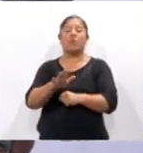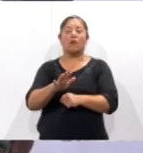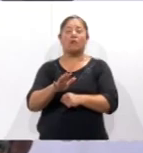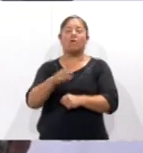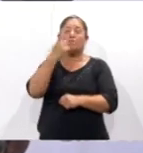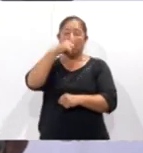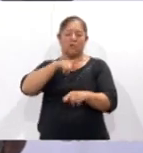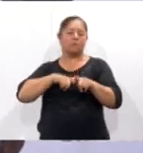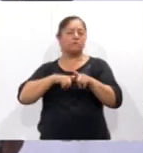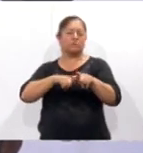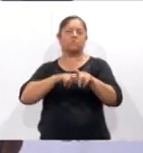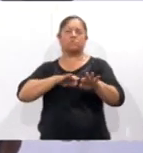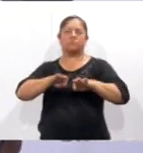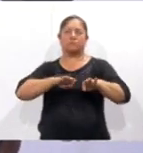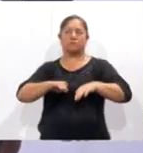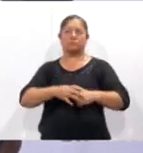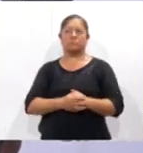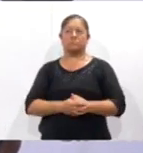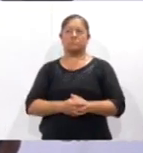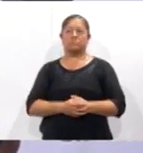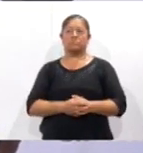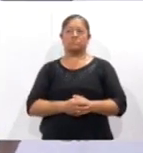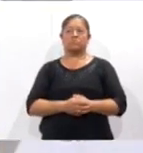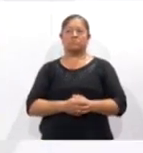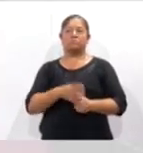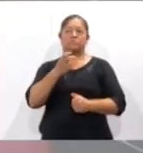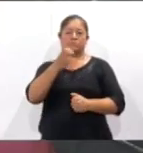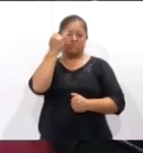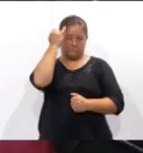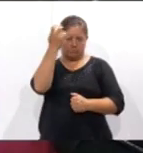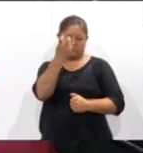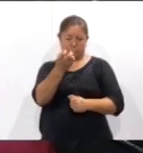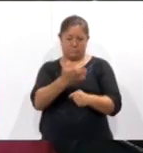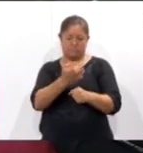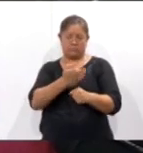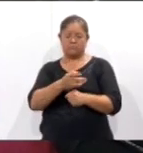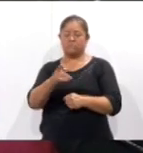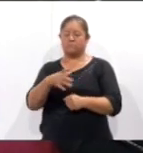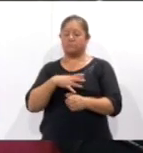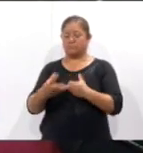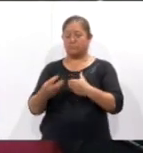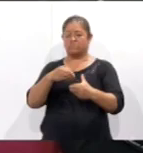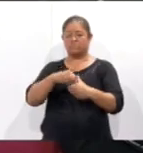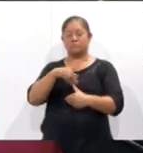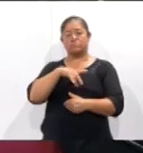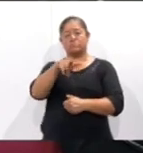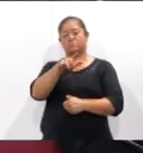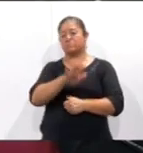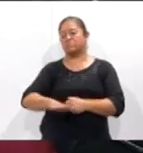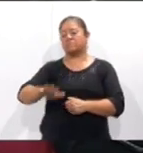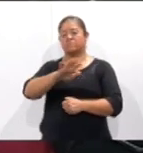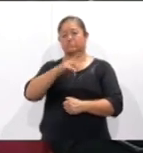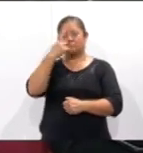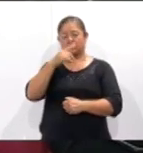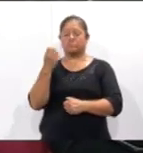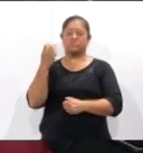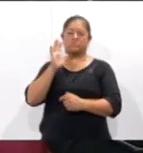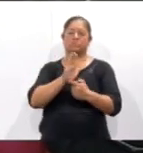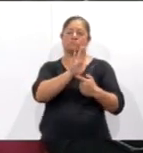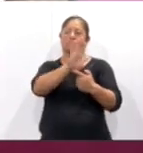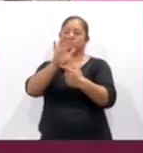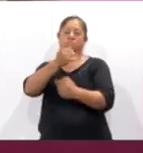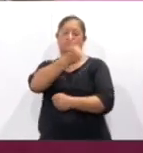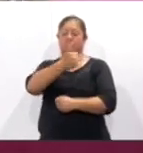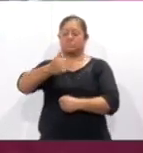continuar trabajando. Esa es la idea de este foro. El foro de inclusión contó con un espacio para la exposición en cada uno de los